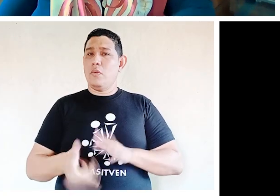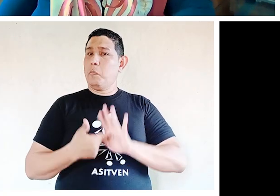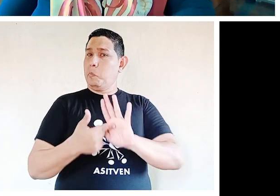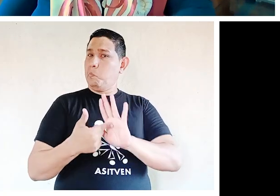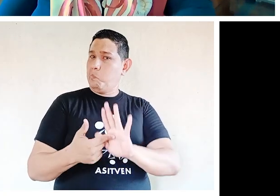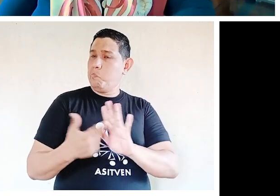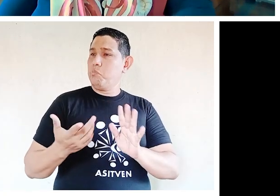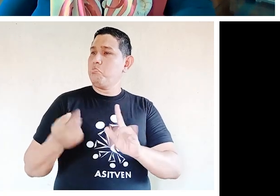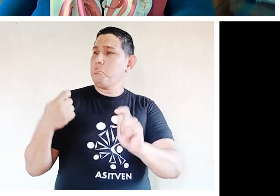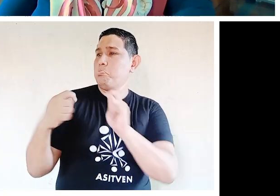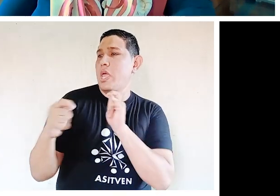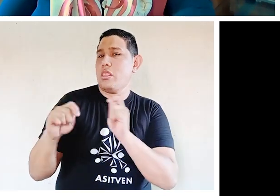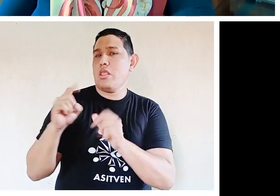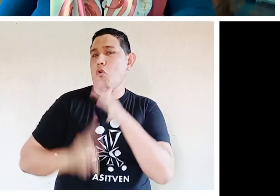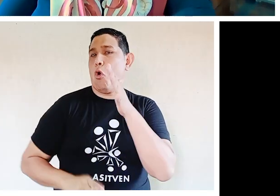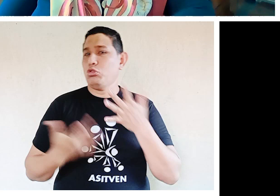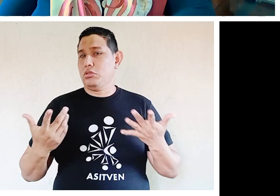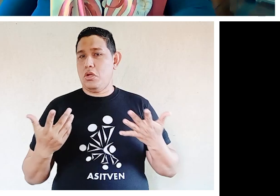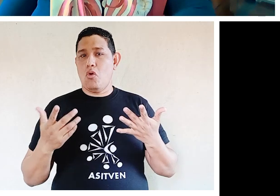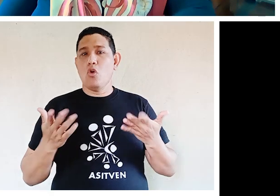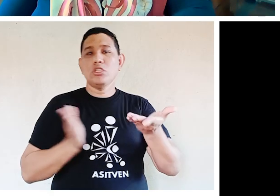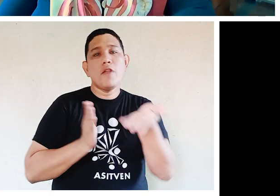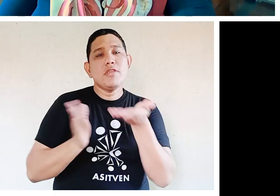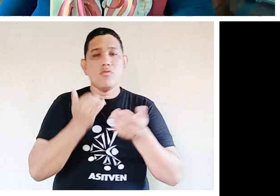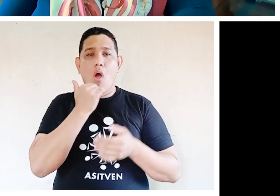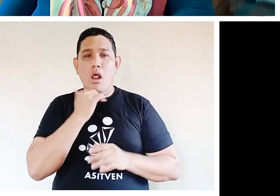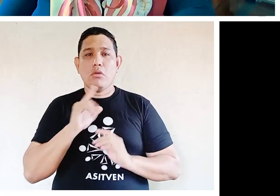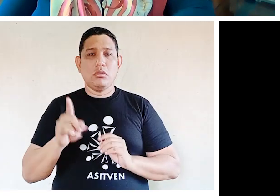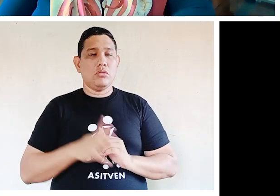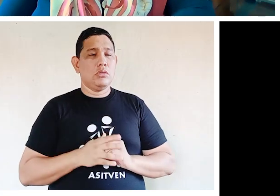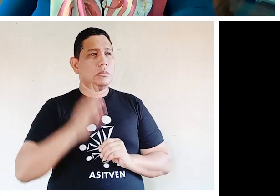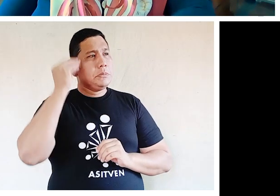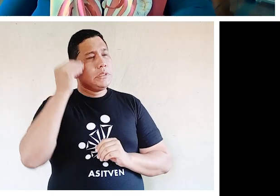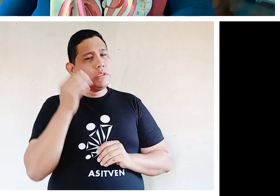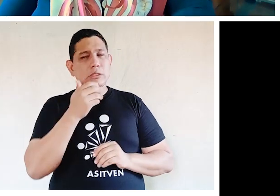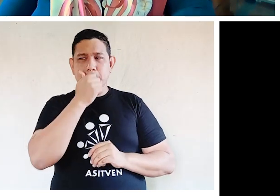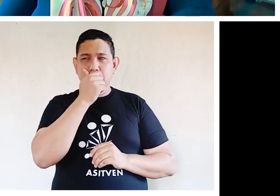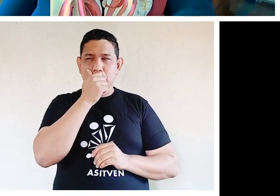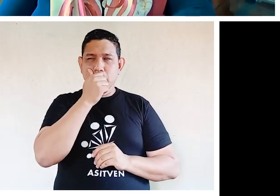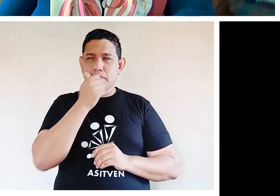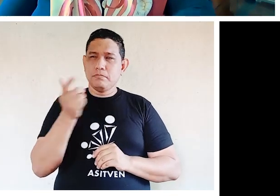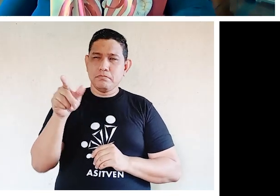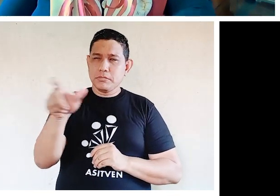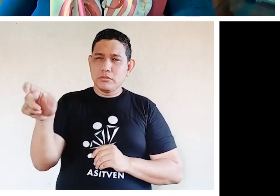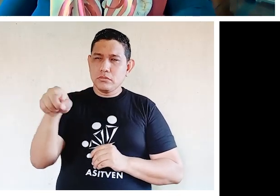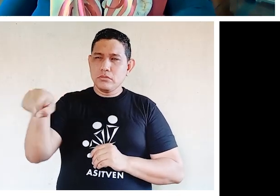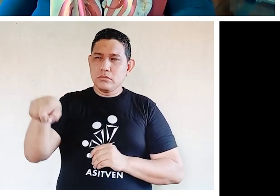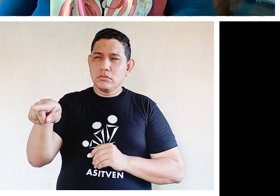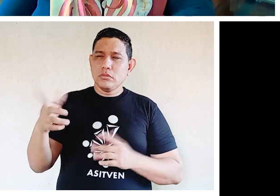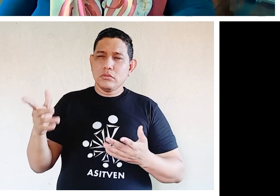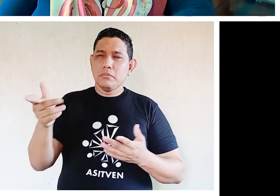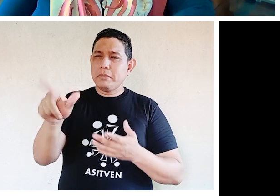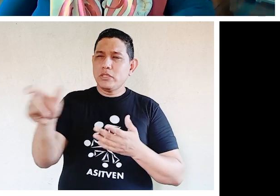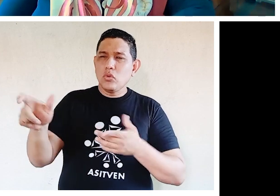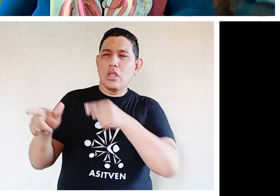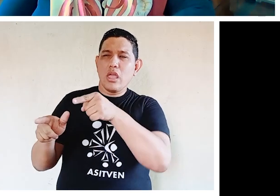servicio o está ofreciendo venta de algún producto, pensar que cómo estamos pensando en ese